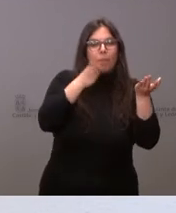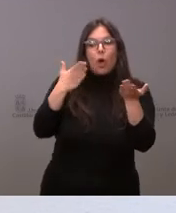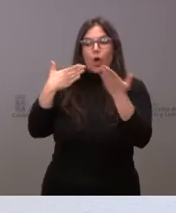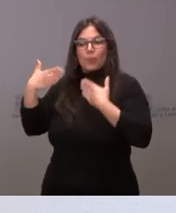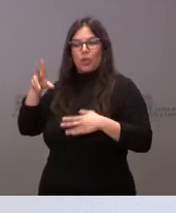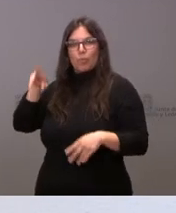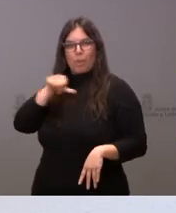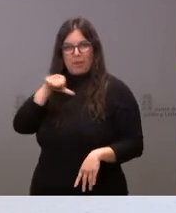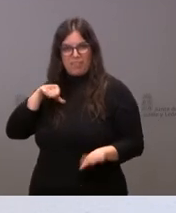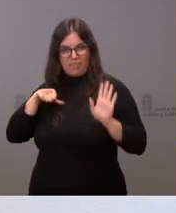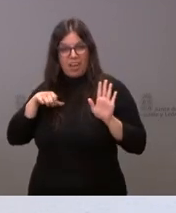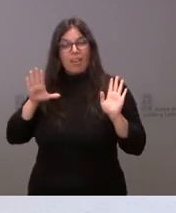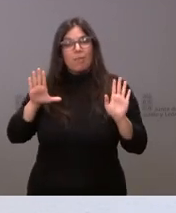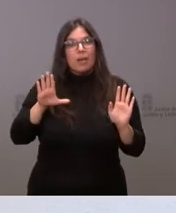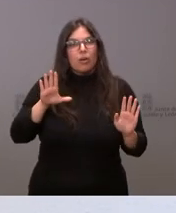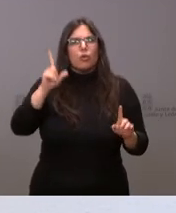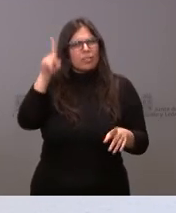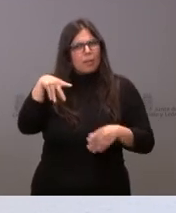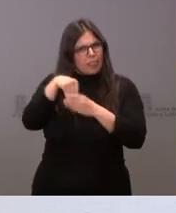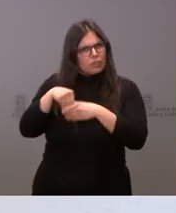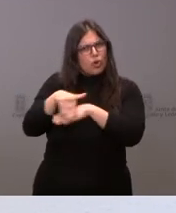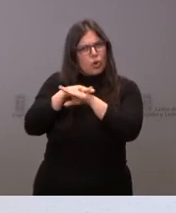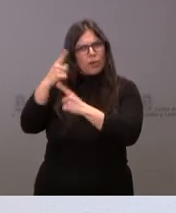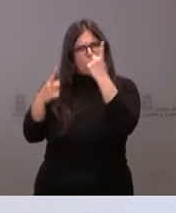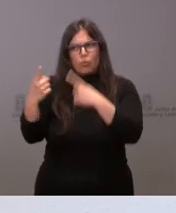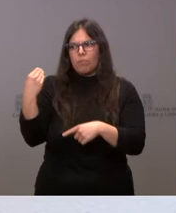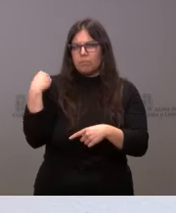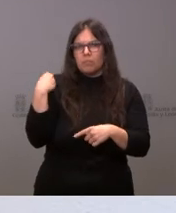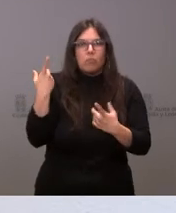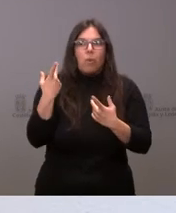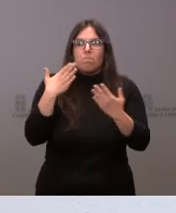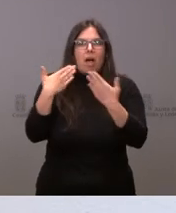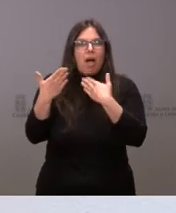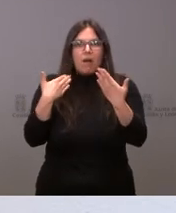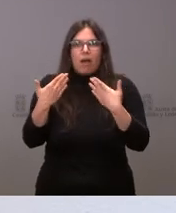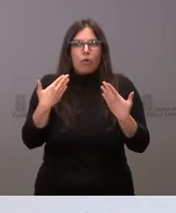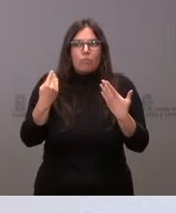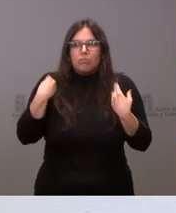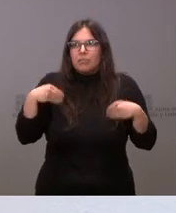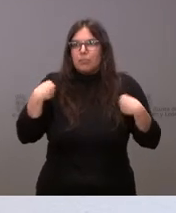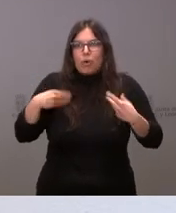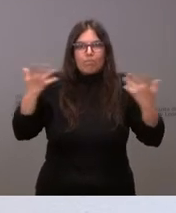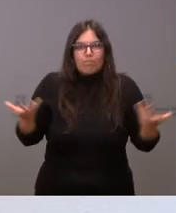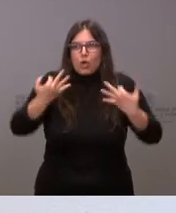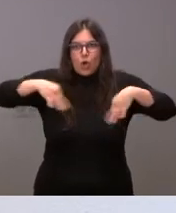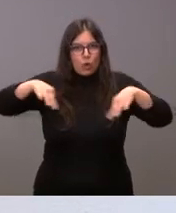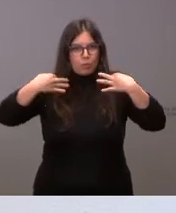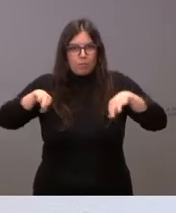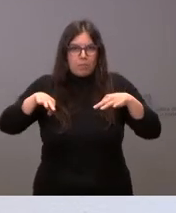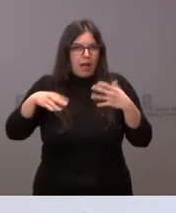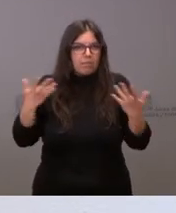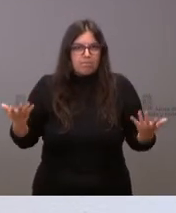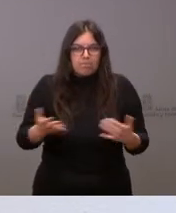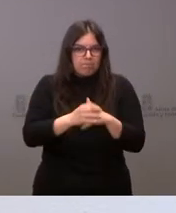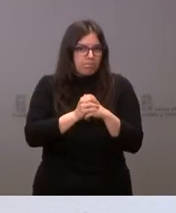se ha desarrollado también miembros del Gobierno, pero se ha desarrollado dentro de lo que es una conversación normal en